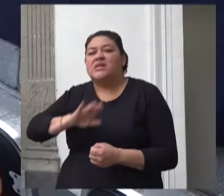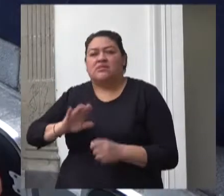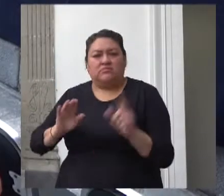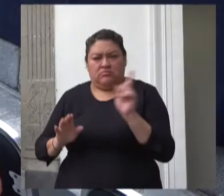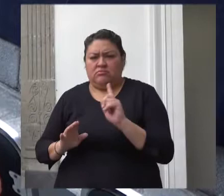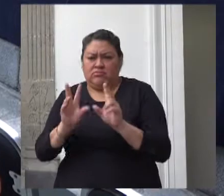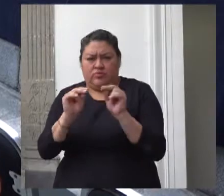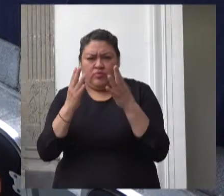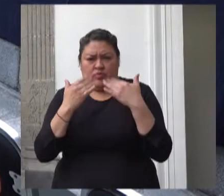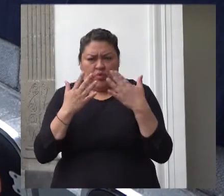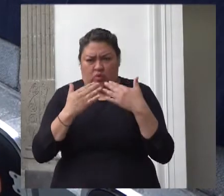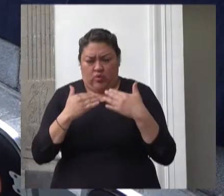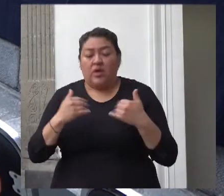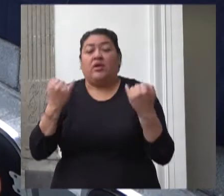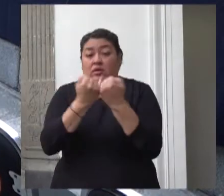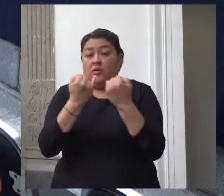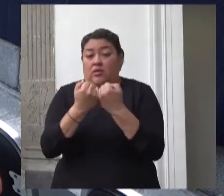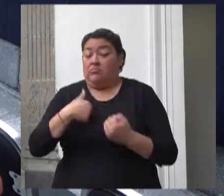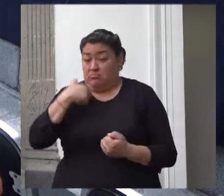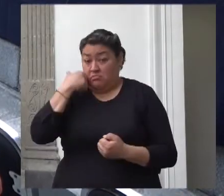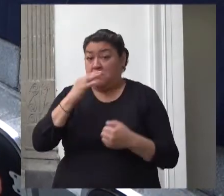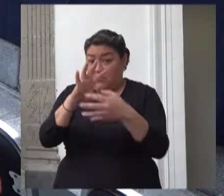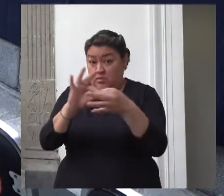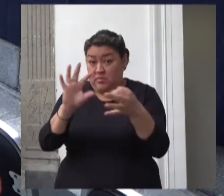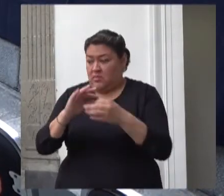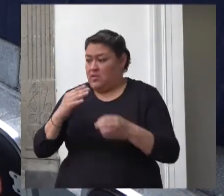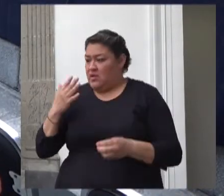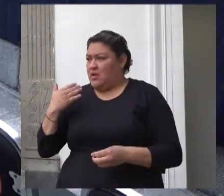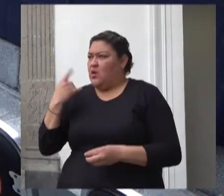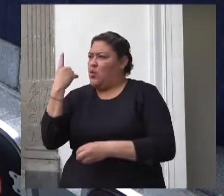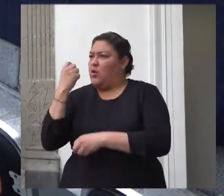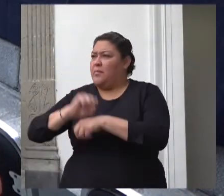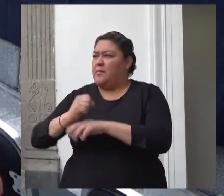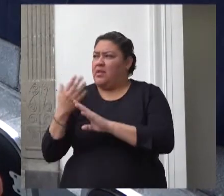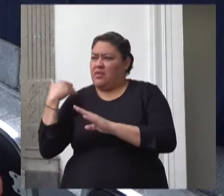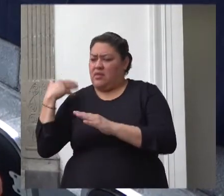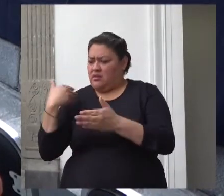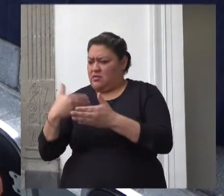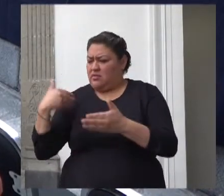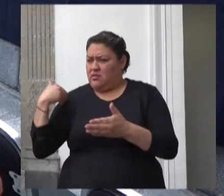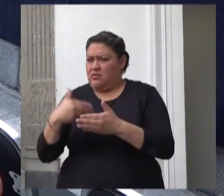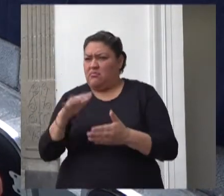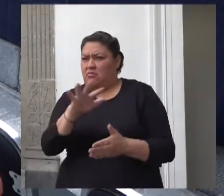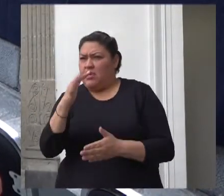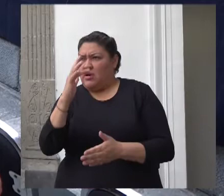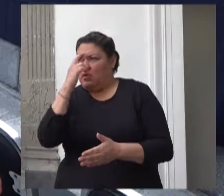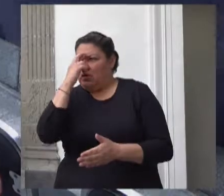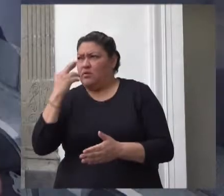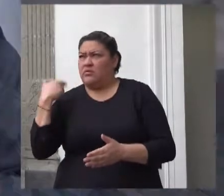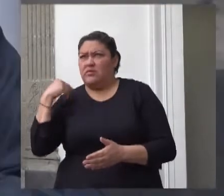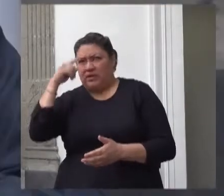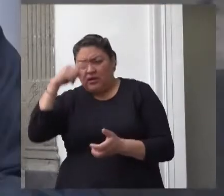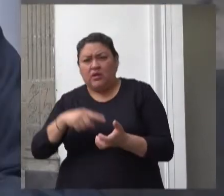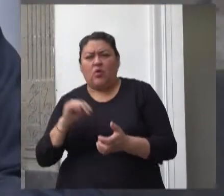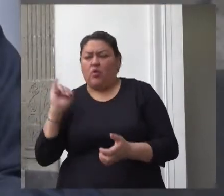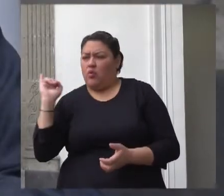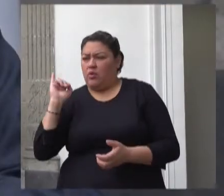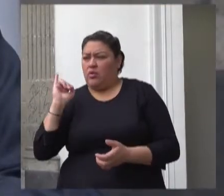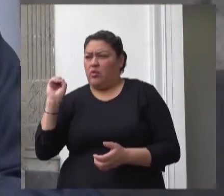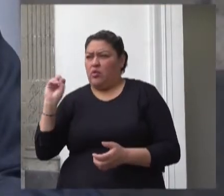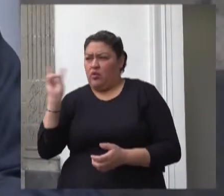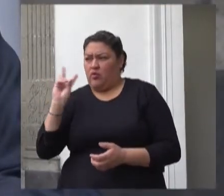de señalarle que recientemente la semana pasada si no mal recuerdo jueves o viernes